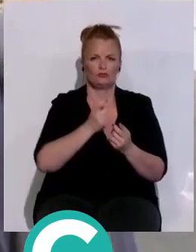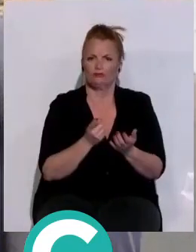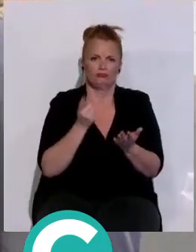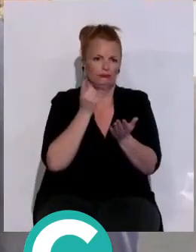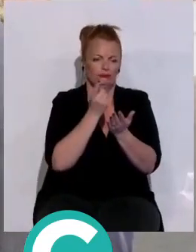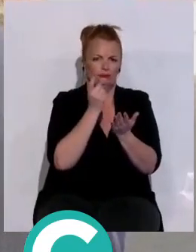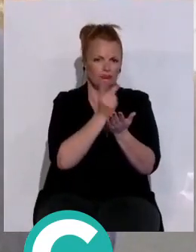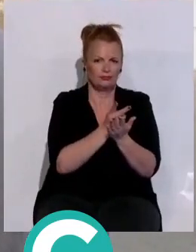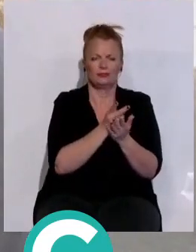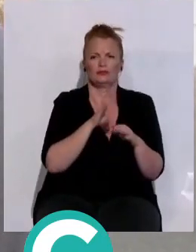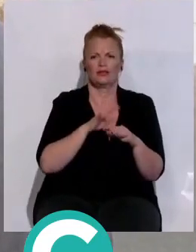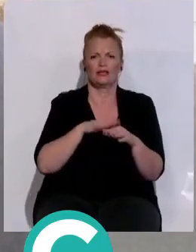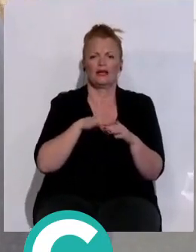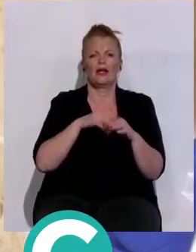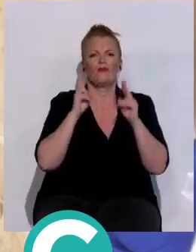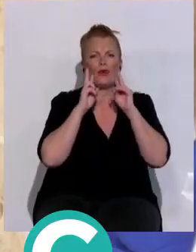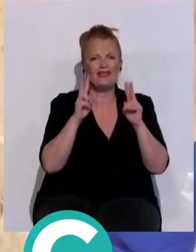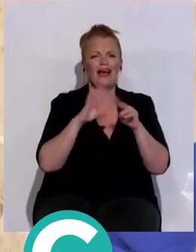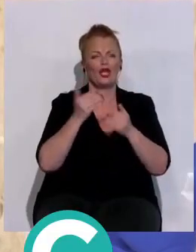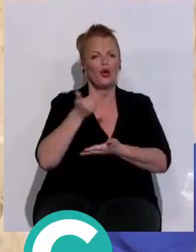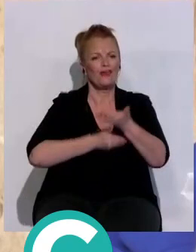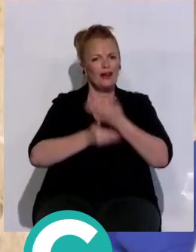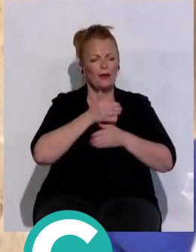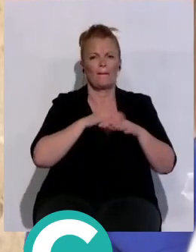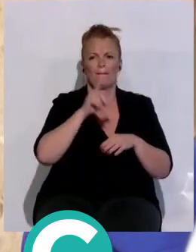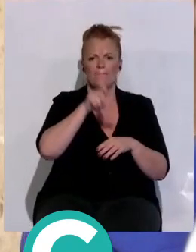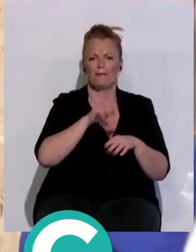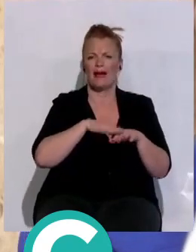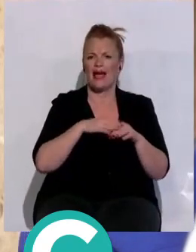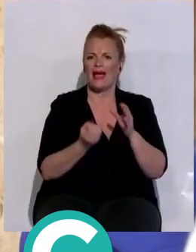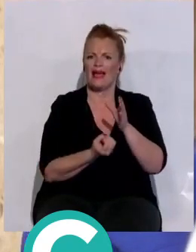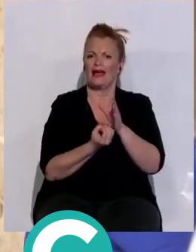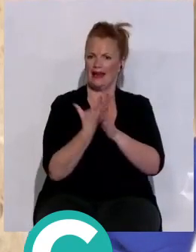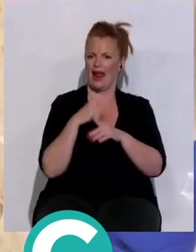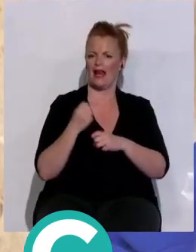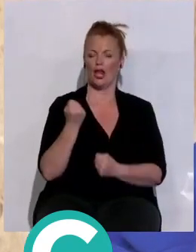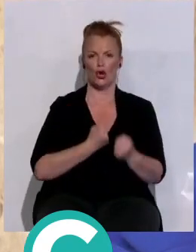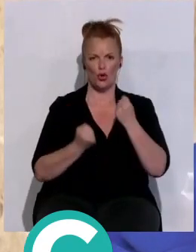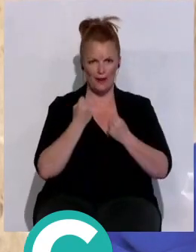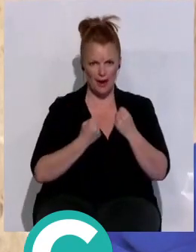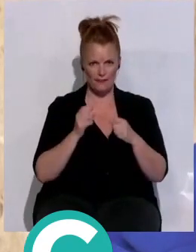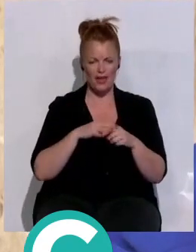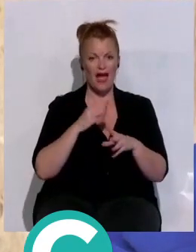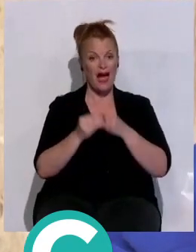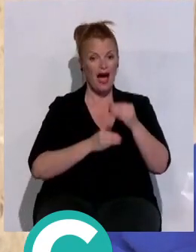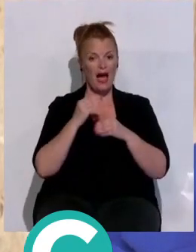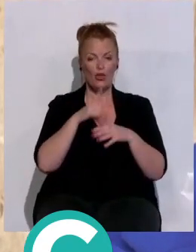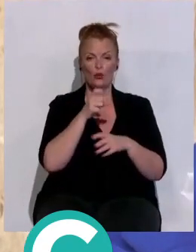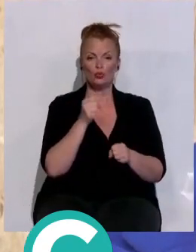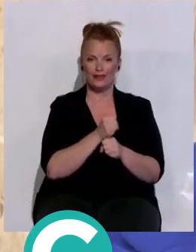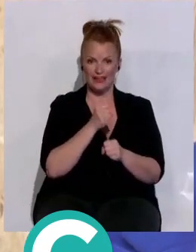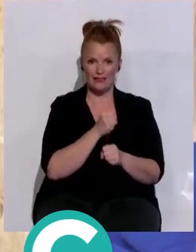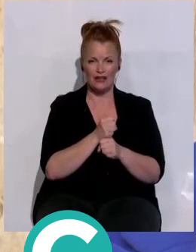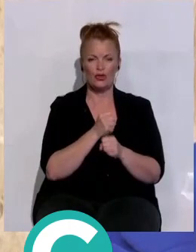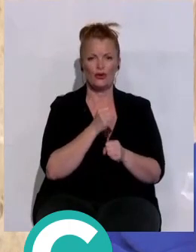bonificar y de colaborar y ayudar a aquellos que son valientes para generar economía porque hacen además de un trabajo que